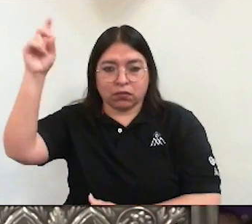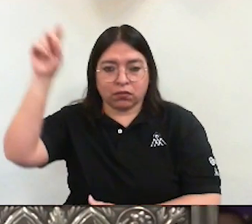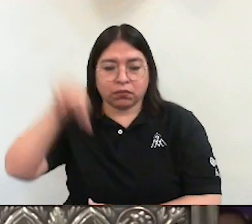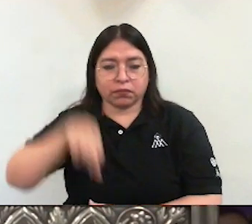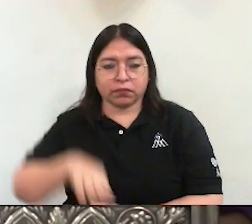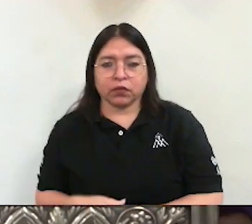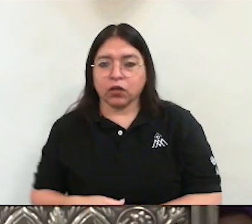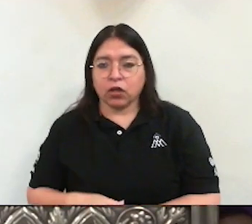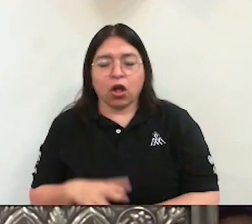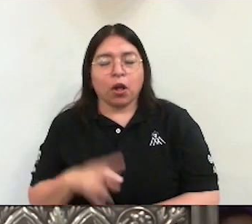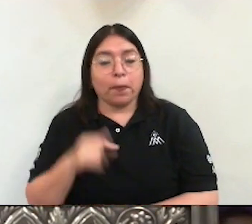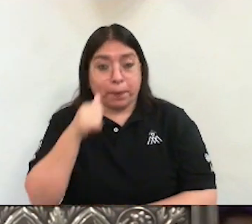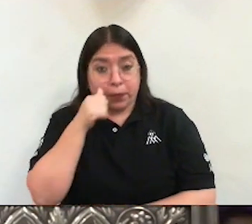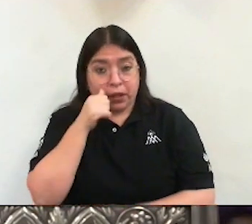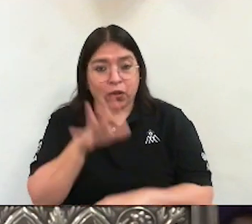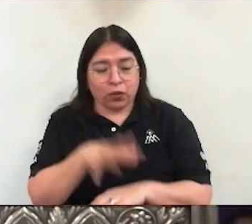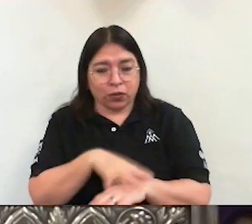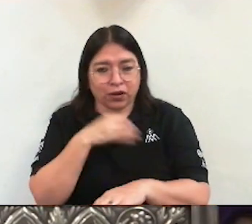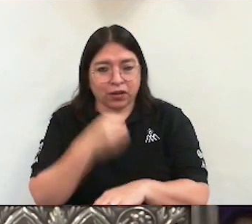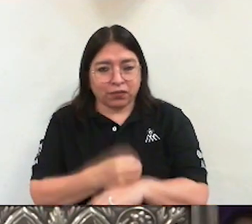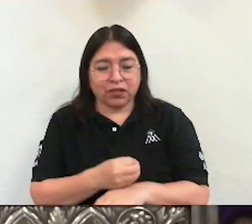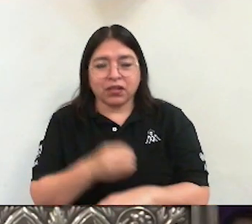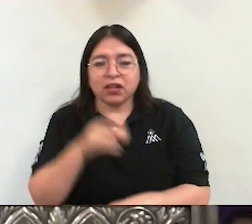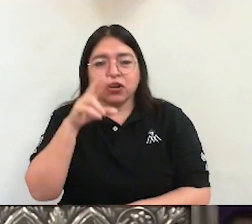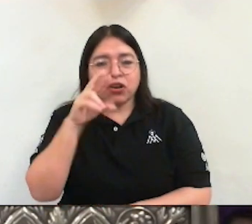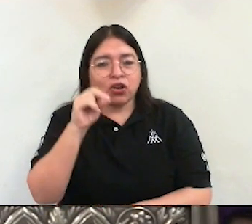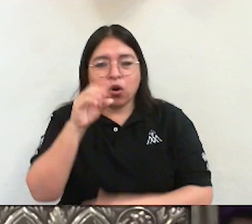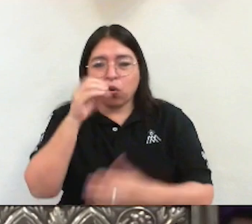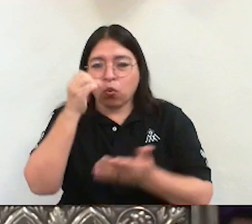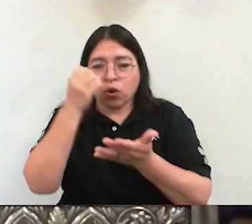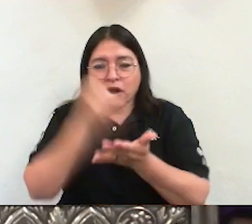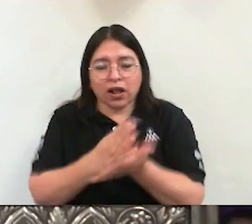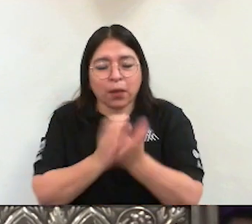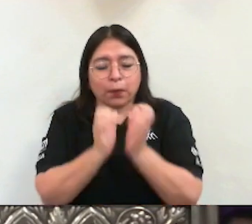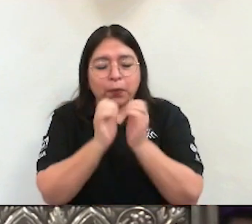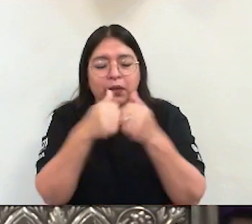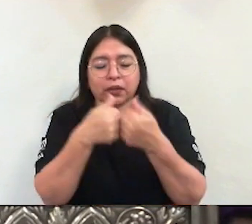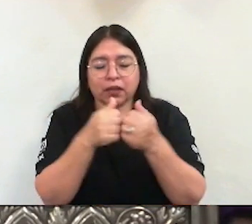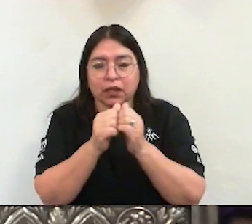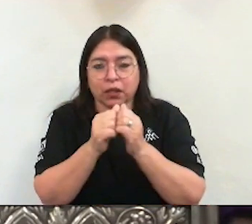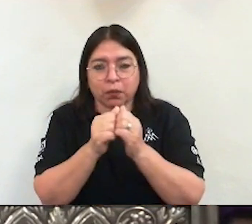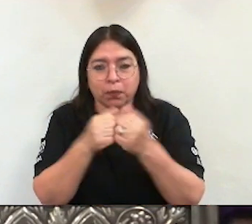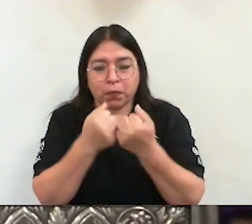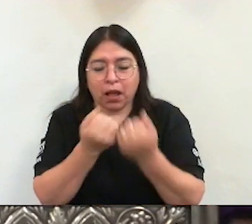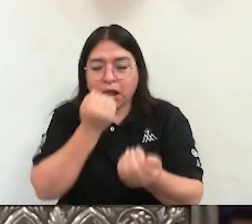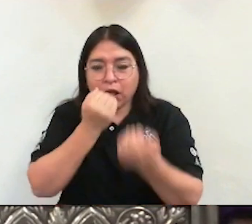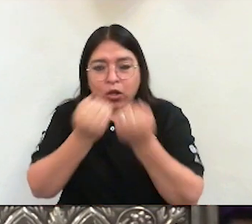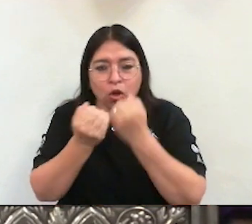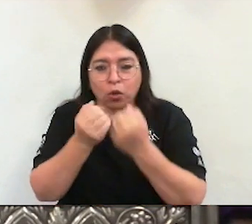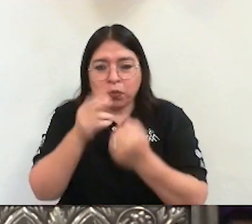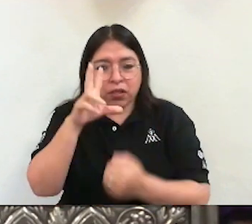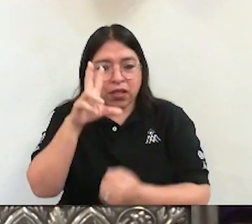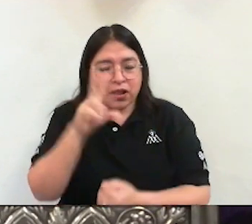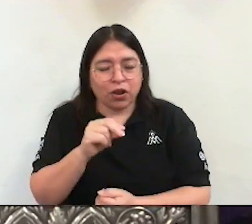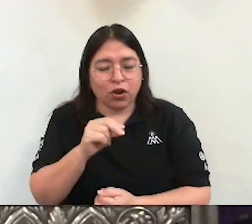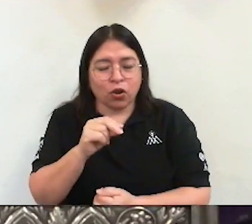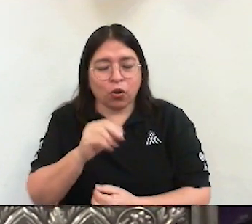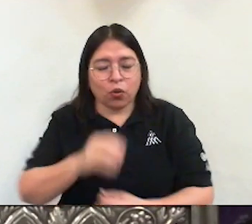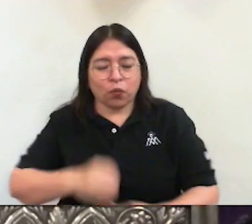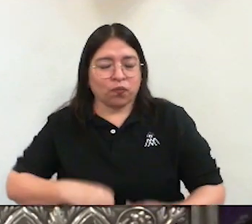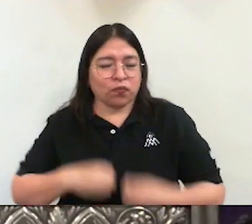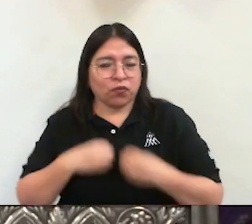No solo de pan vive el hombre. Hoy, invita a adorar a Dios.